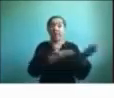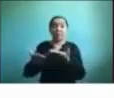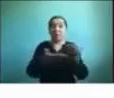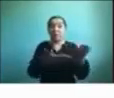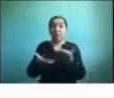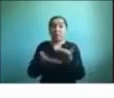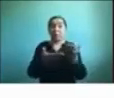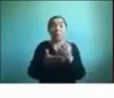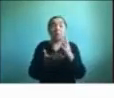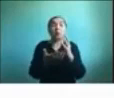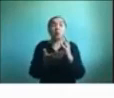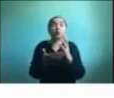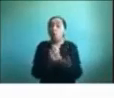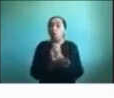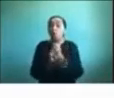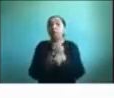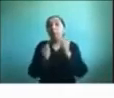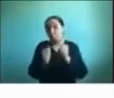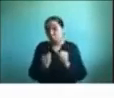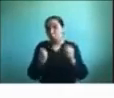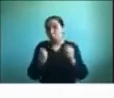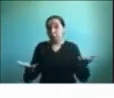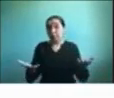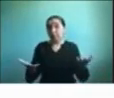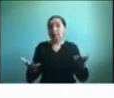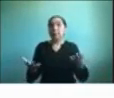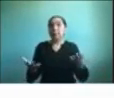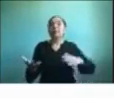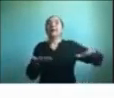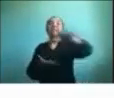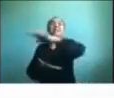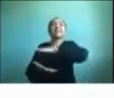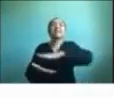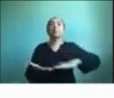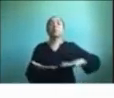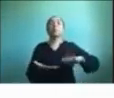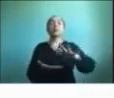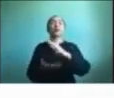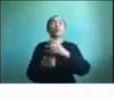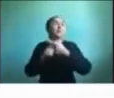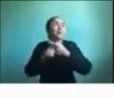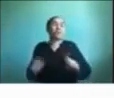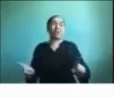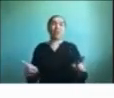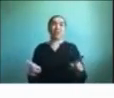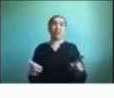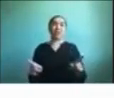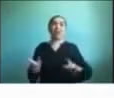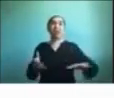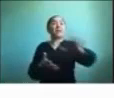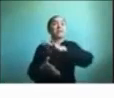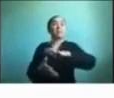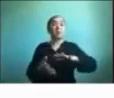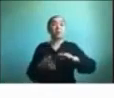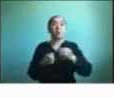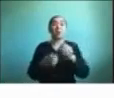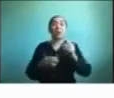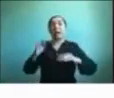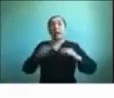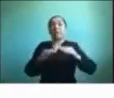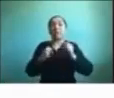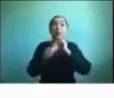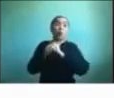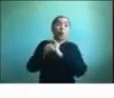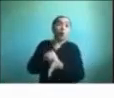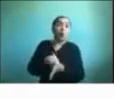porque estamos bajo otro contexto, y un contexto que a veces puede ser muy amenazante, como el caso del coronavirus, que no sabemos si nos